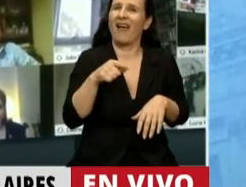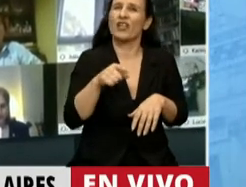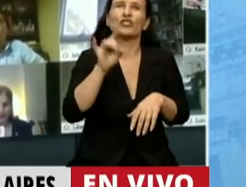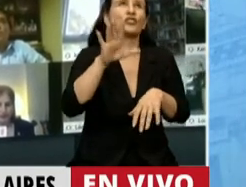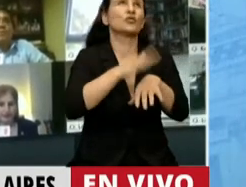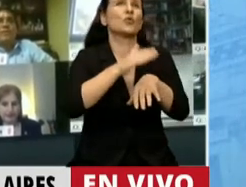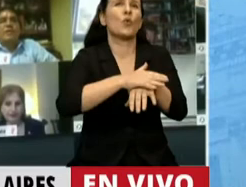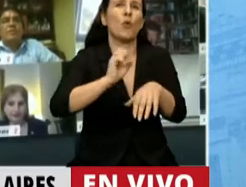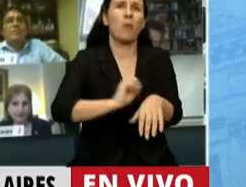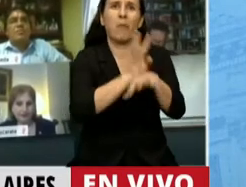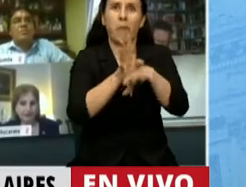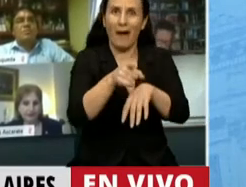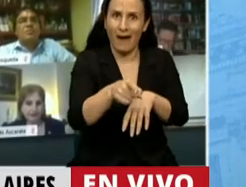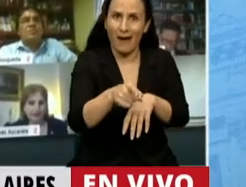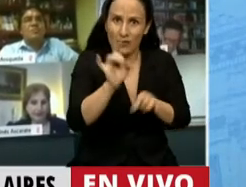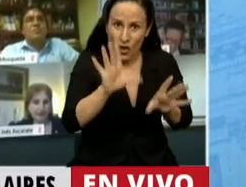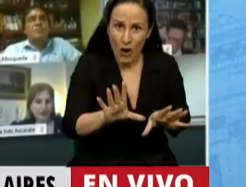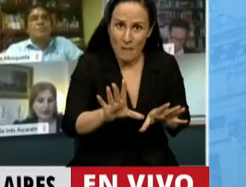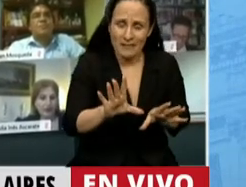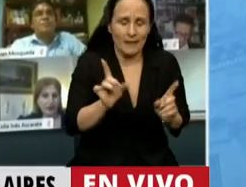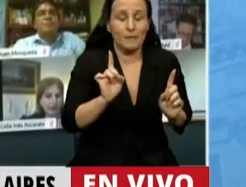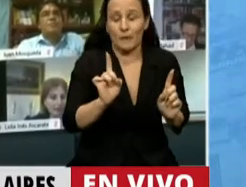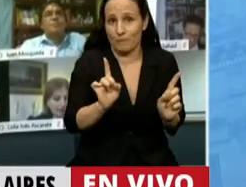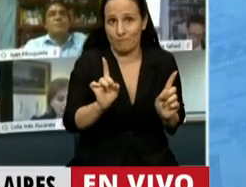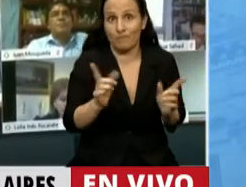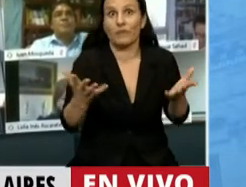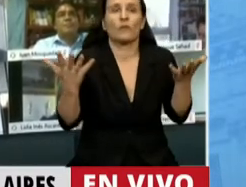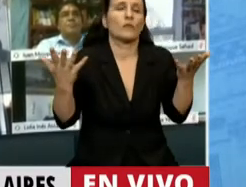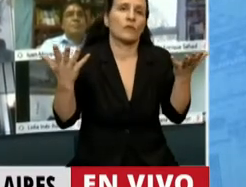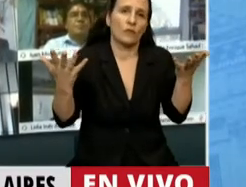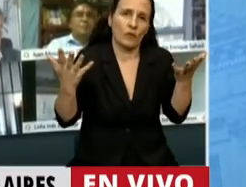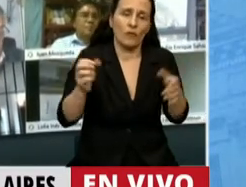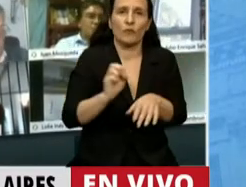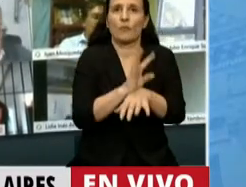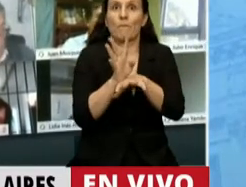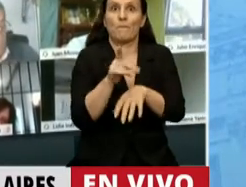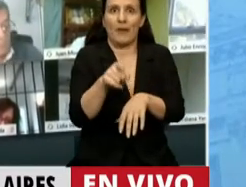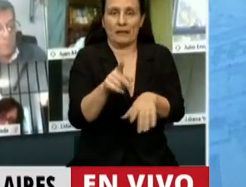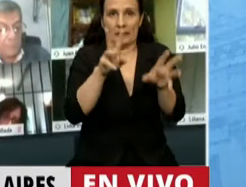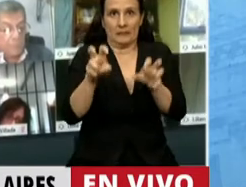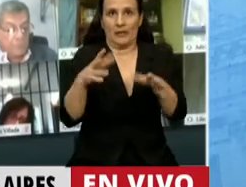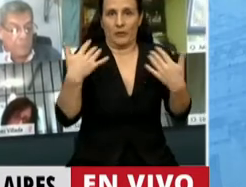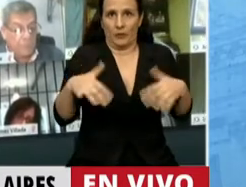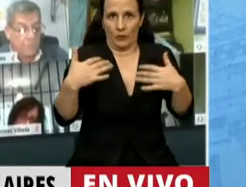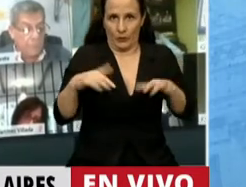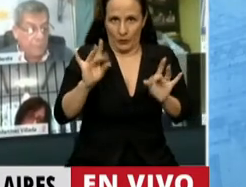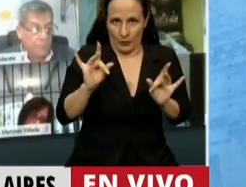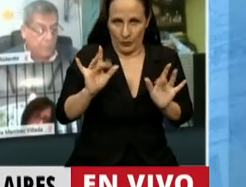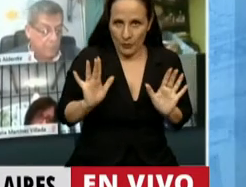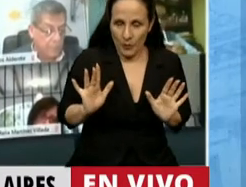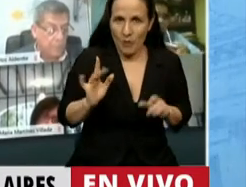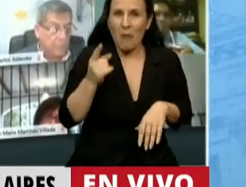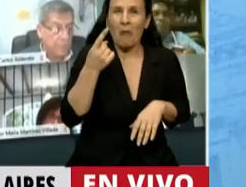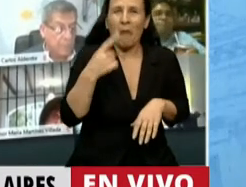pandemia. La pandemia claramente es un tema, pero no